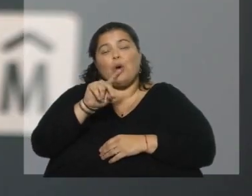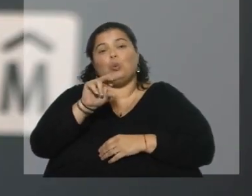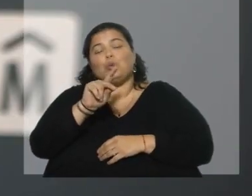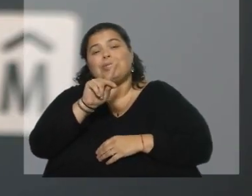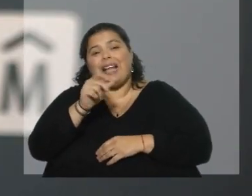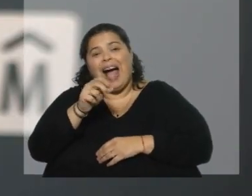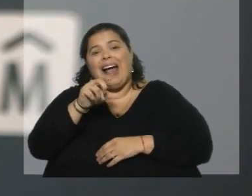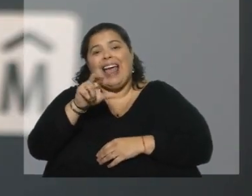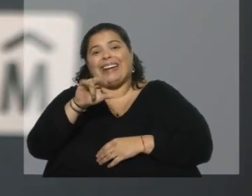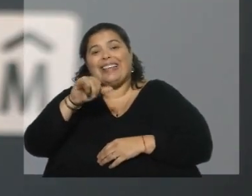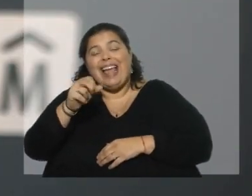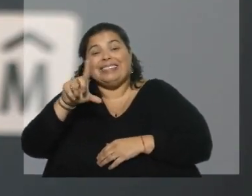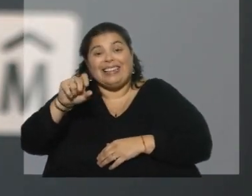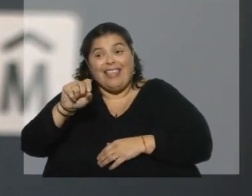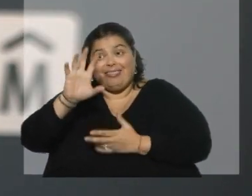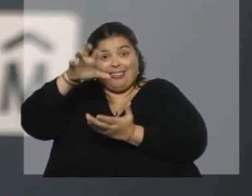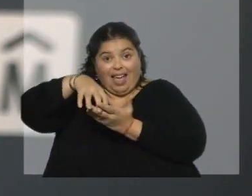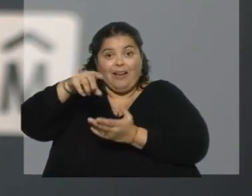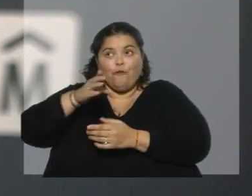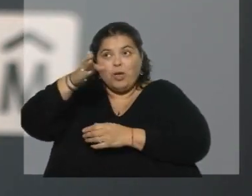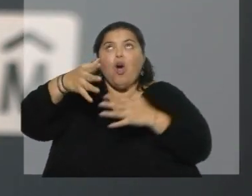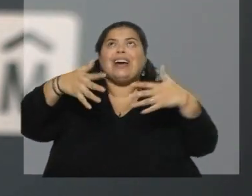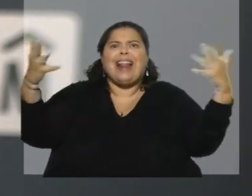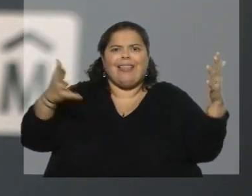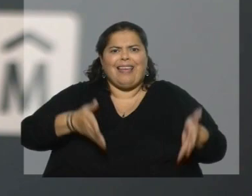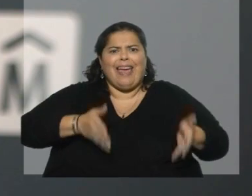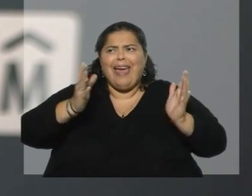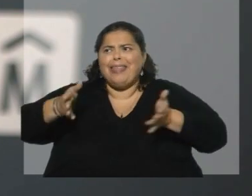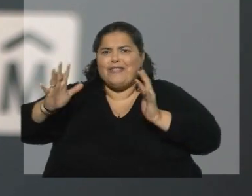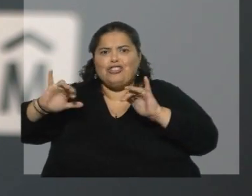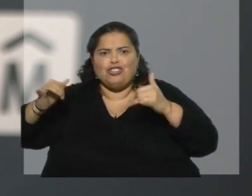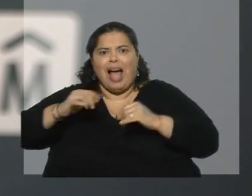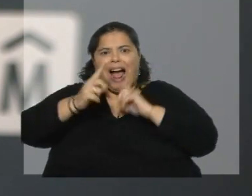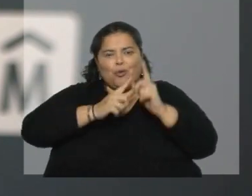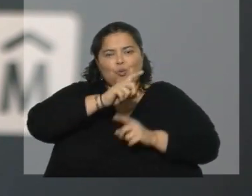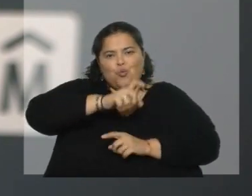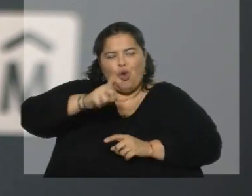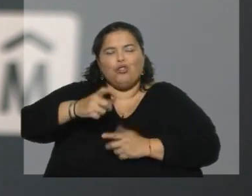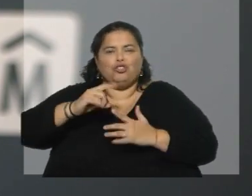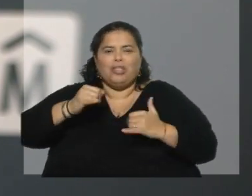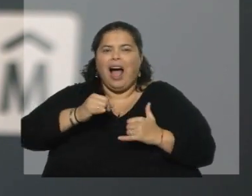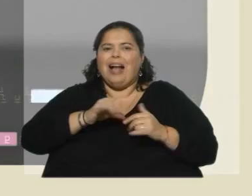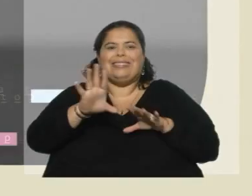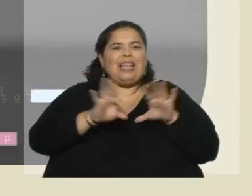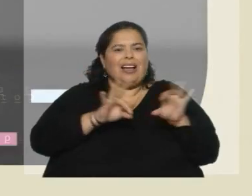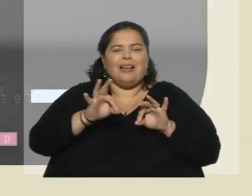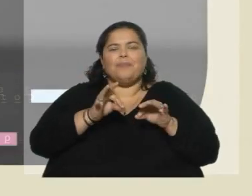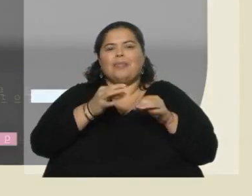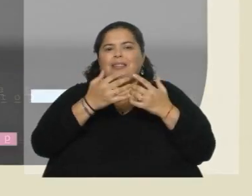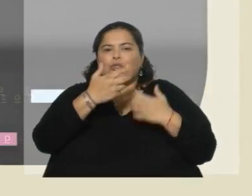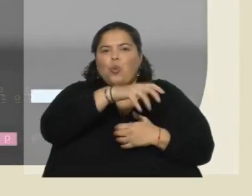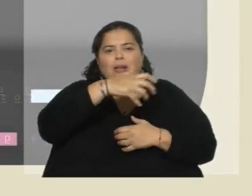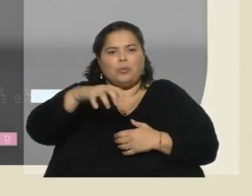También es cierto que cuando vamos a estas cooperativas o complejos, tenemos vecinos que ya lo estaban haciendo, que querían hacer su recolección separada. Pero claro,